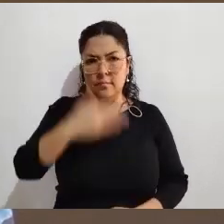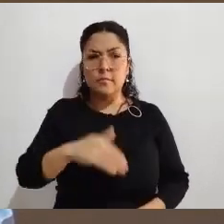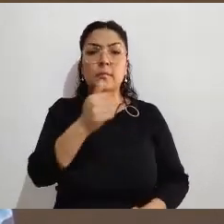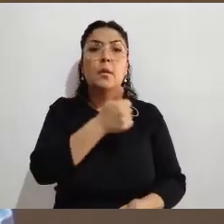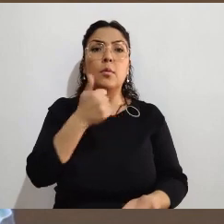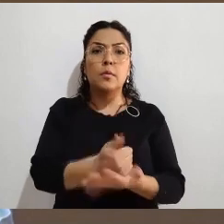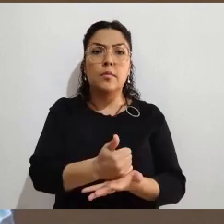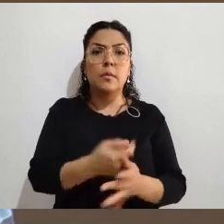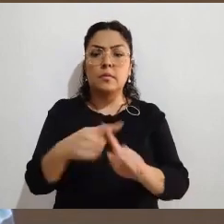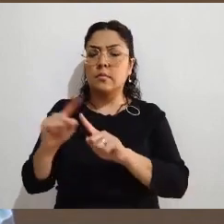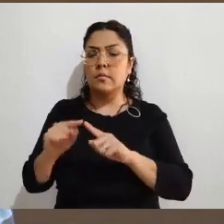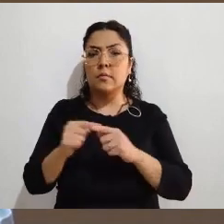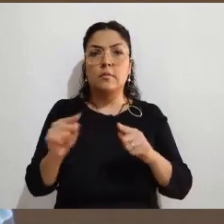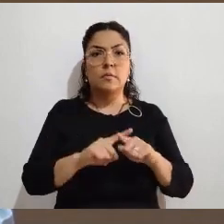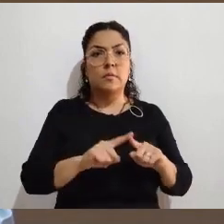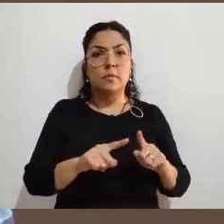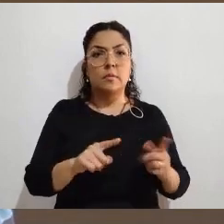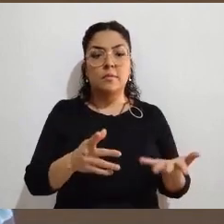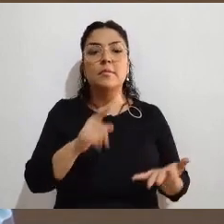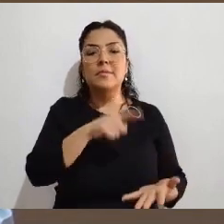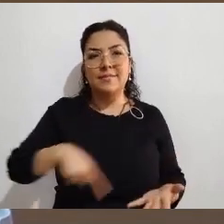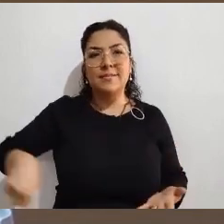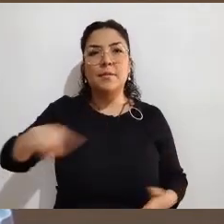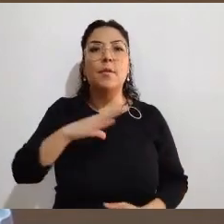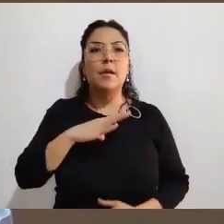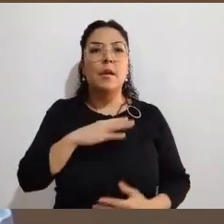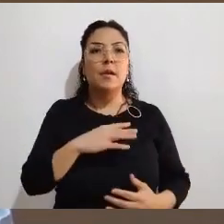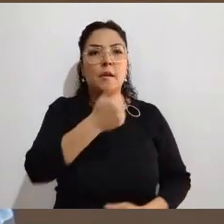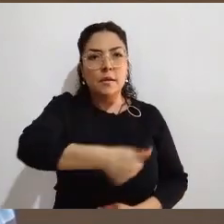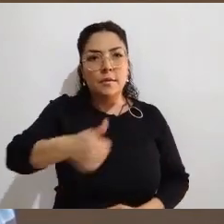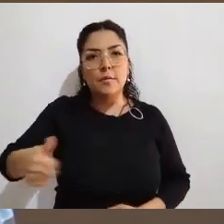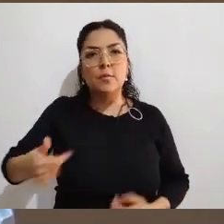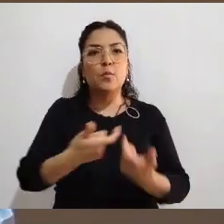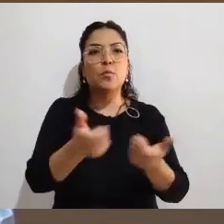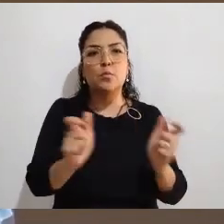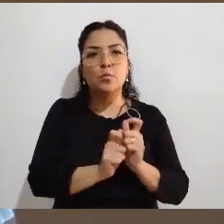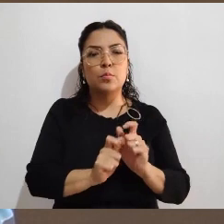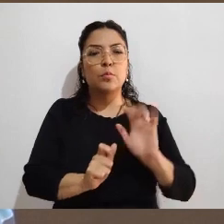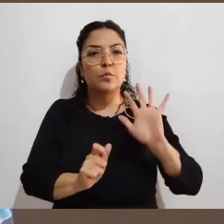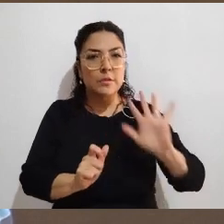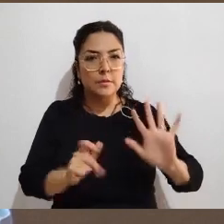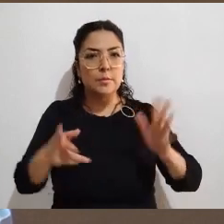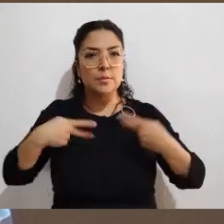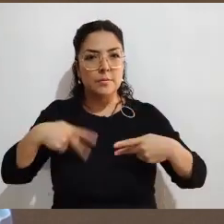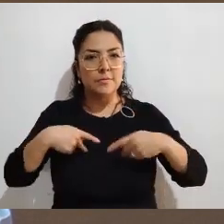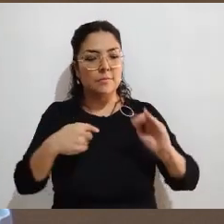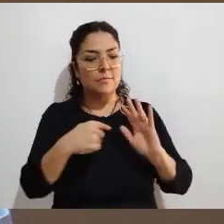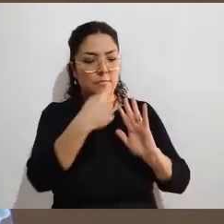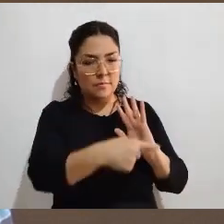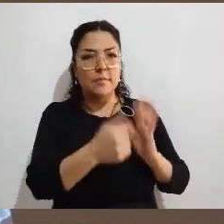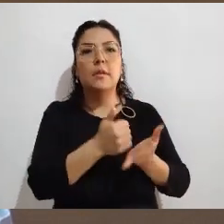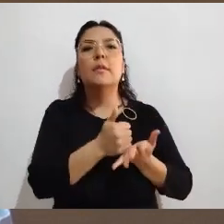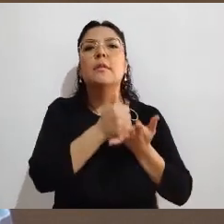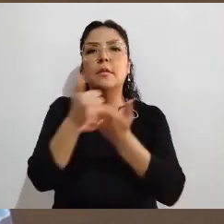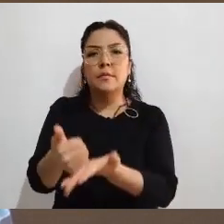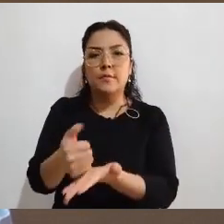comités municipales electorales donde la ciudadanía también puede ir y con mucho gusto le ayudarán a inscribirse en este programa. Pero